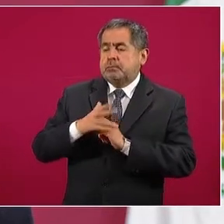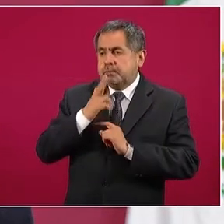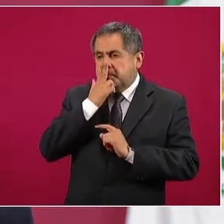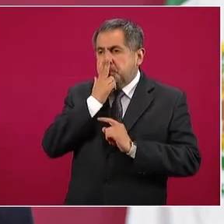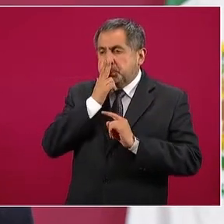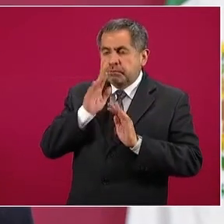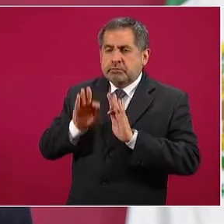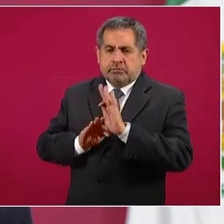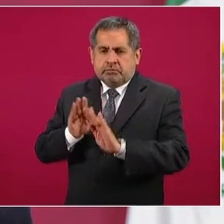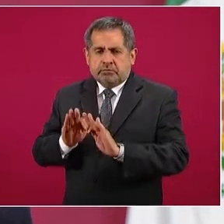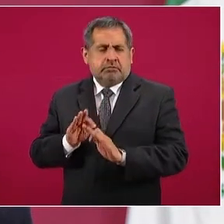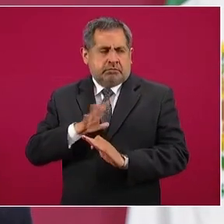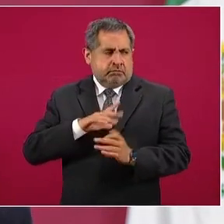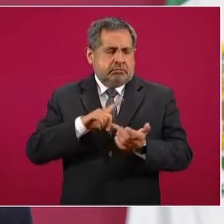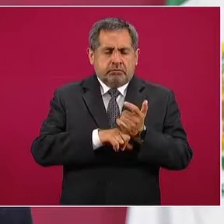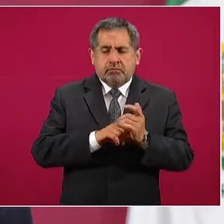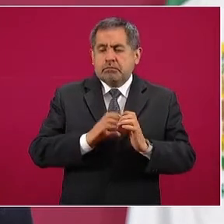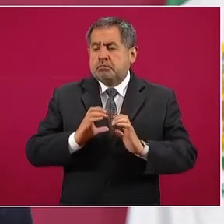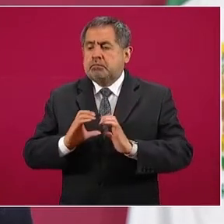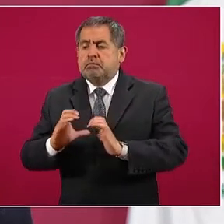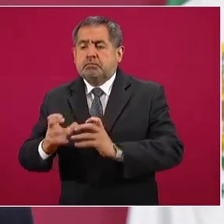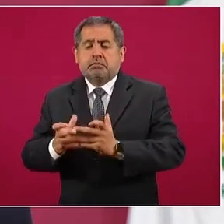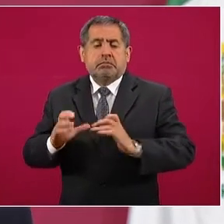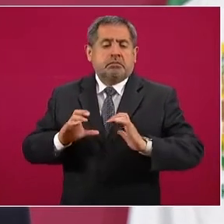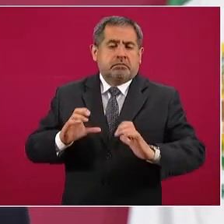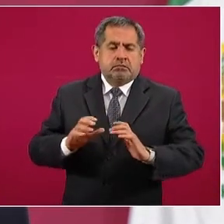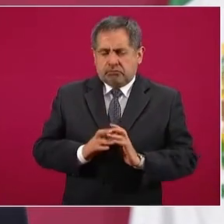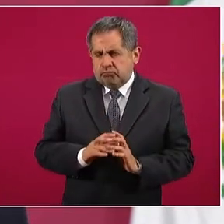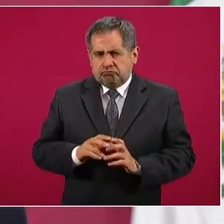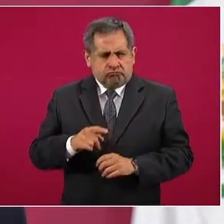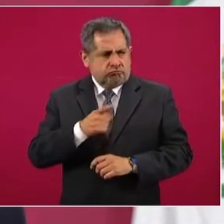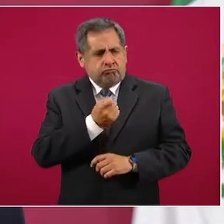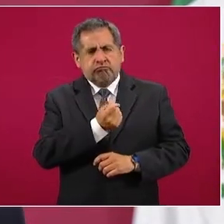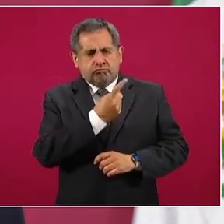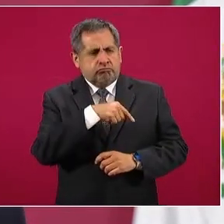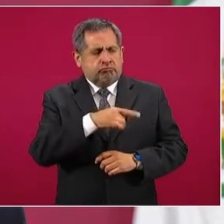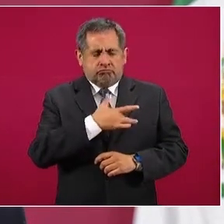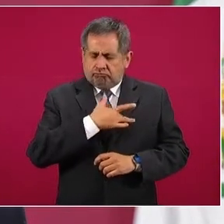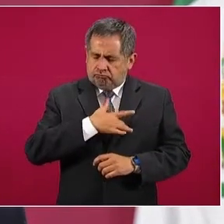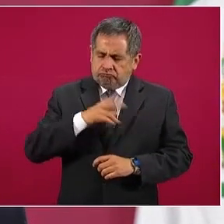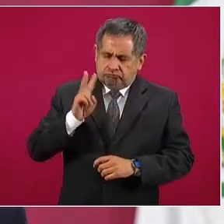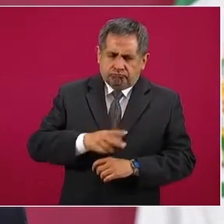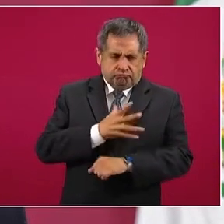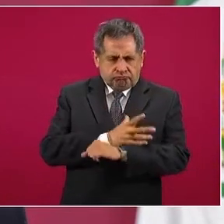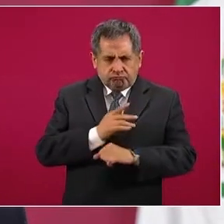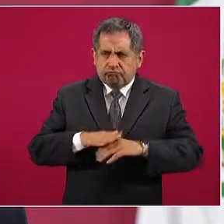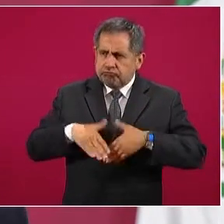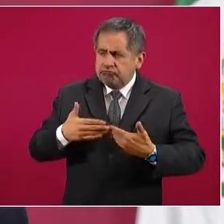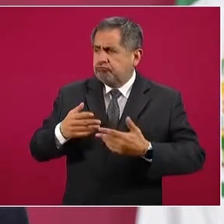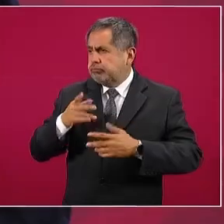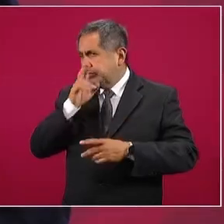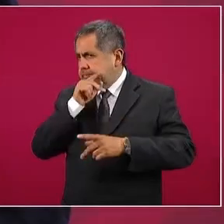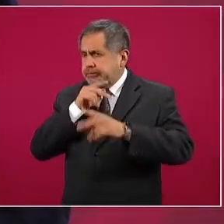que protegen la naturaleza, que sinceramente están preocupados